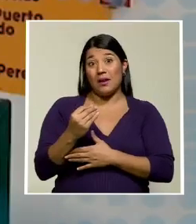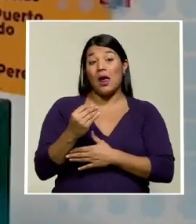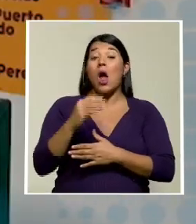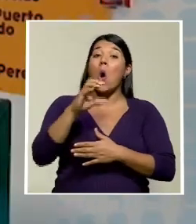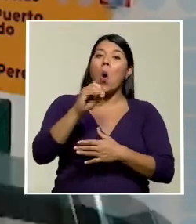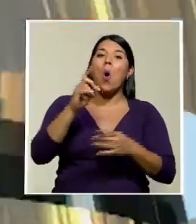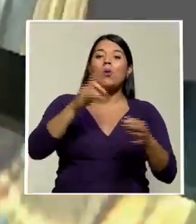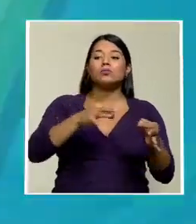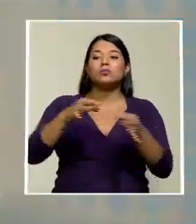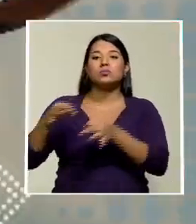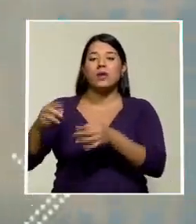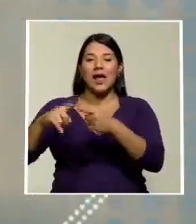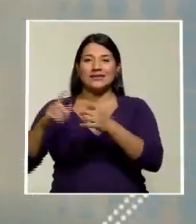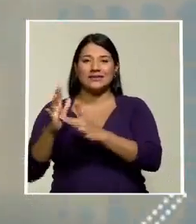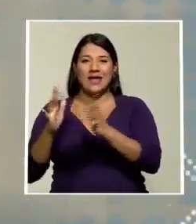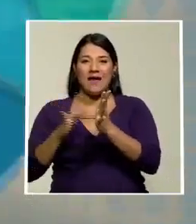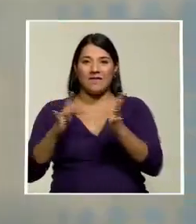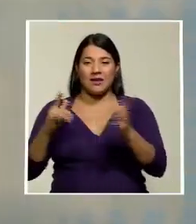año.